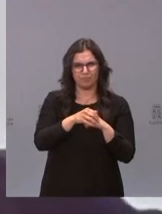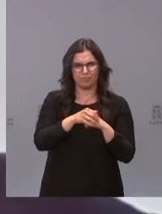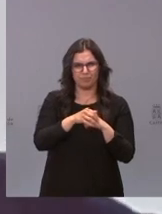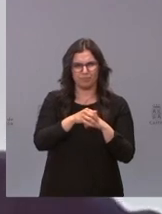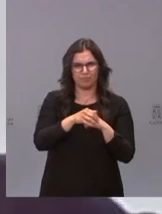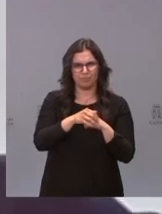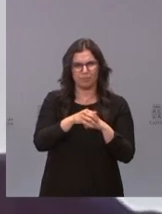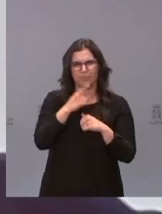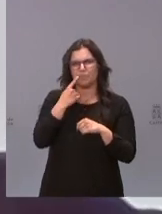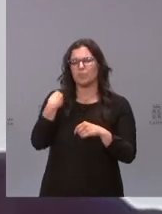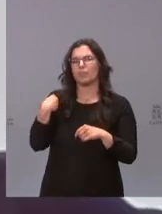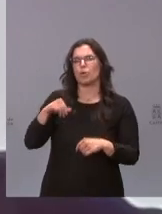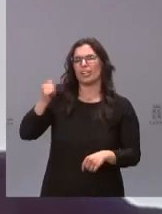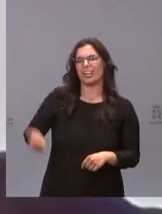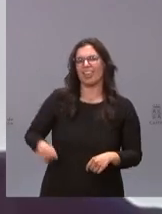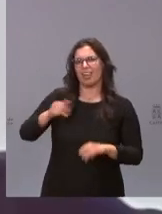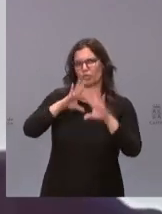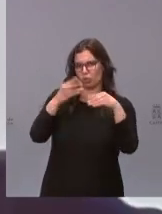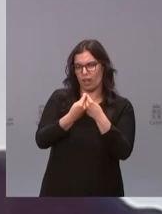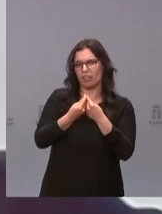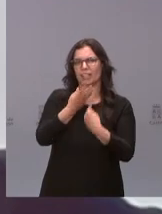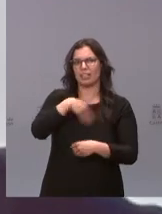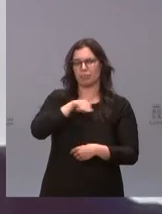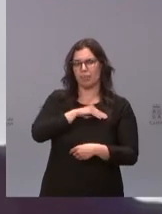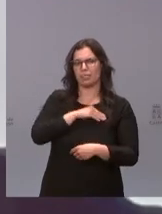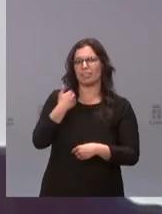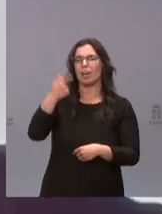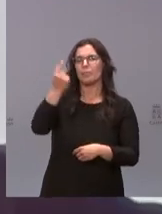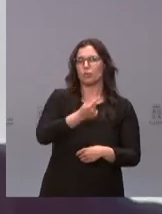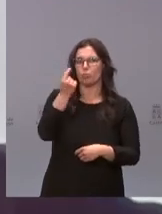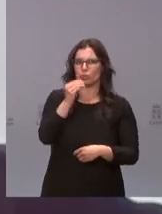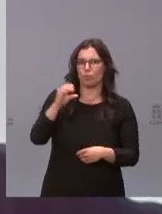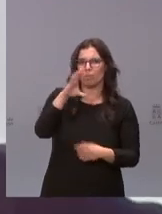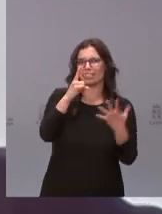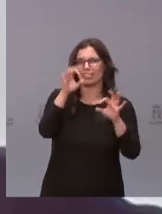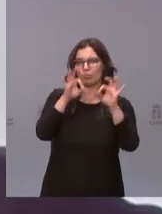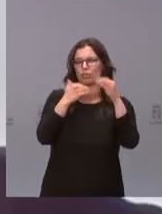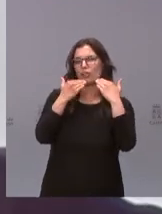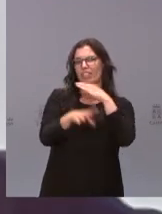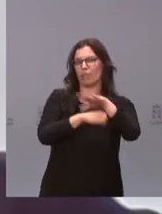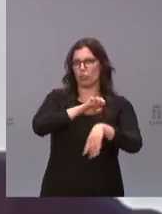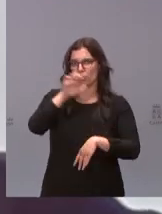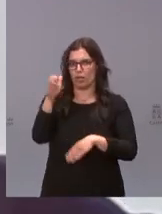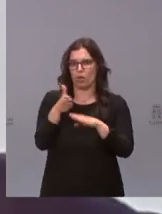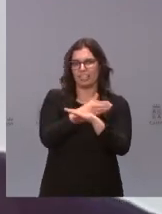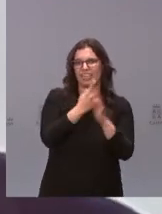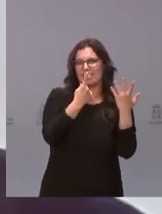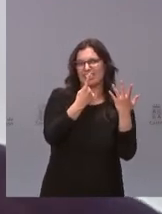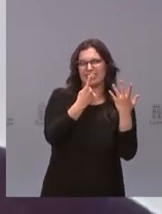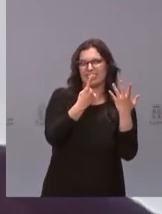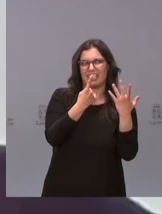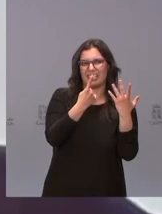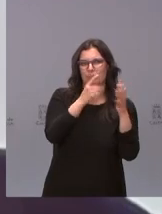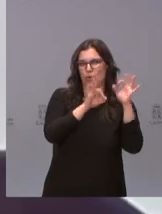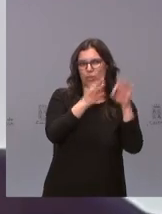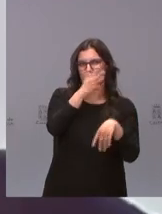del PIB a pesar de que se ha aumentado el presupuesto un 60% gracias a los fondos europeos y que haya tenido que ser una comunidad autónoma